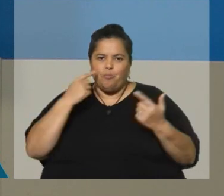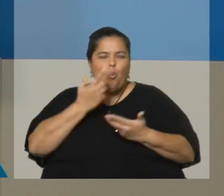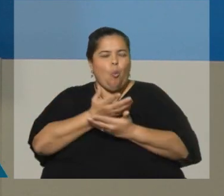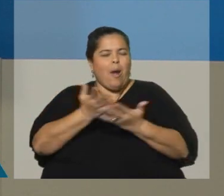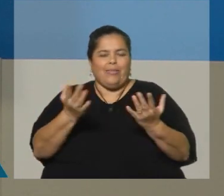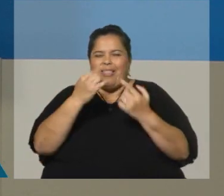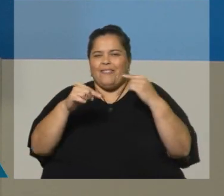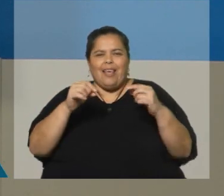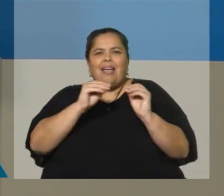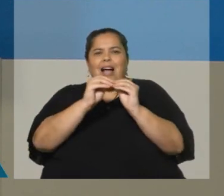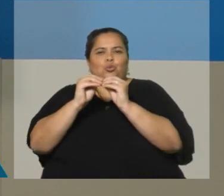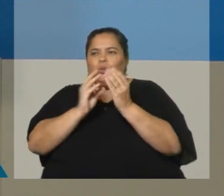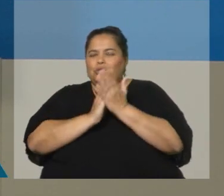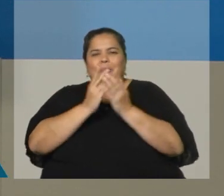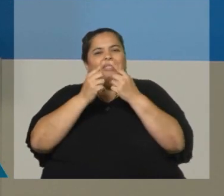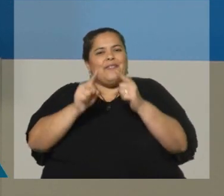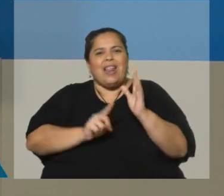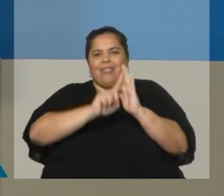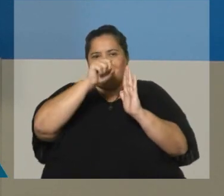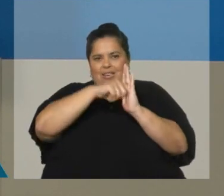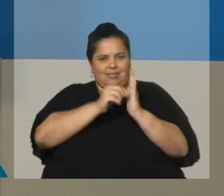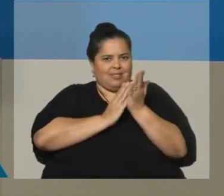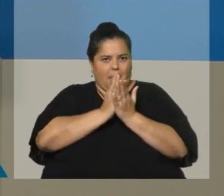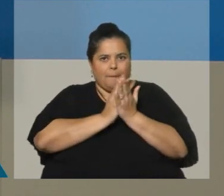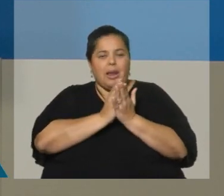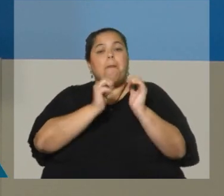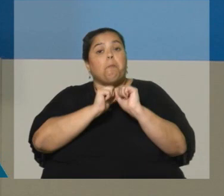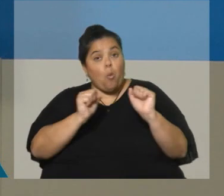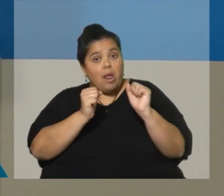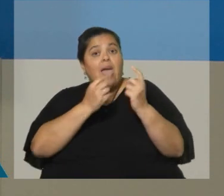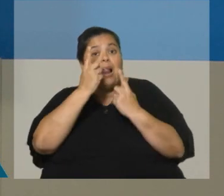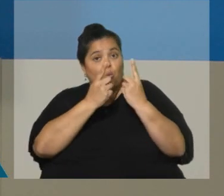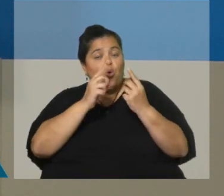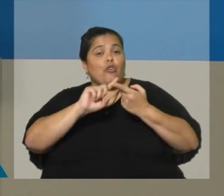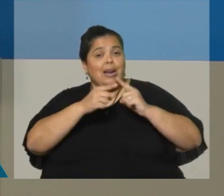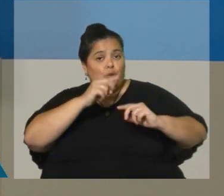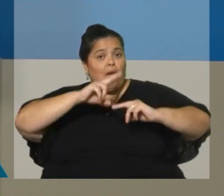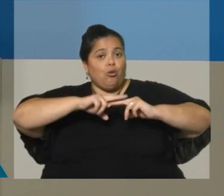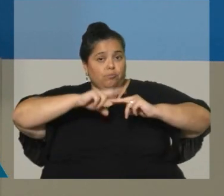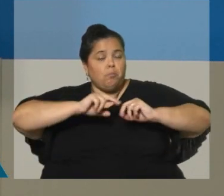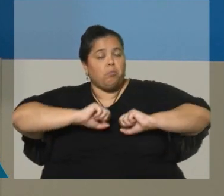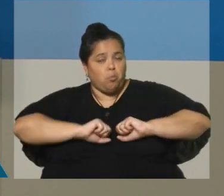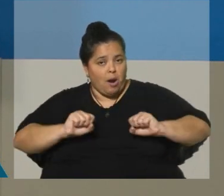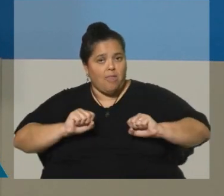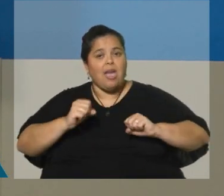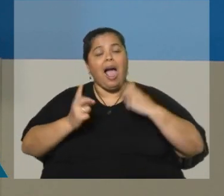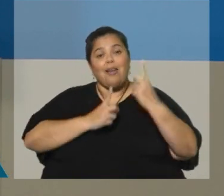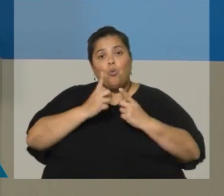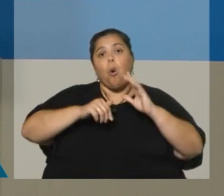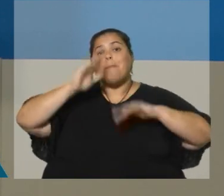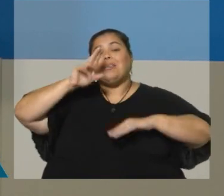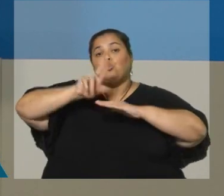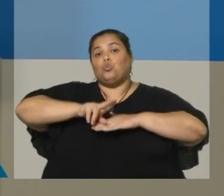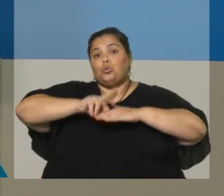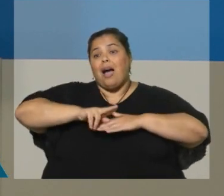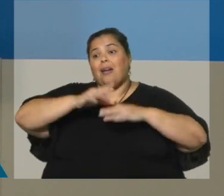Yo creo que, por supuesto, pueden haber algunos elementos vinculados a la conectividad, al mayor uso, bueno, de